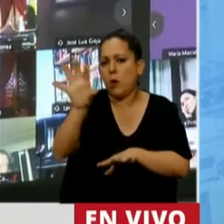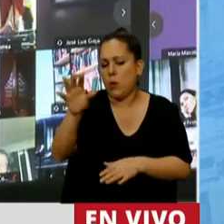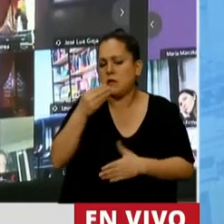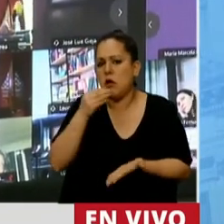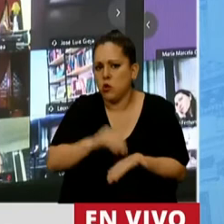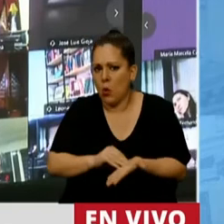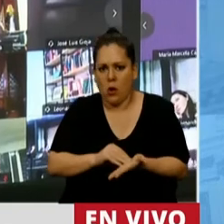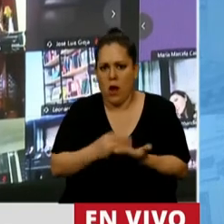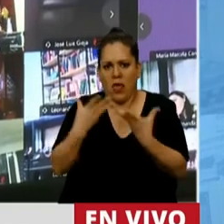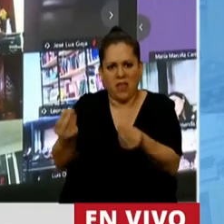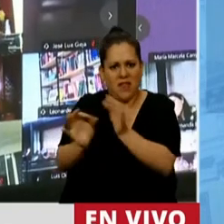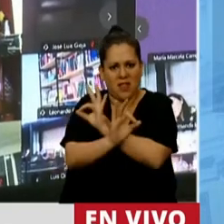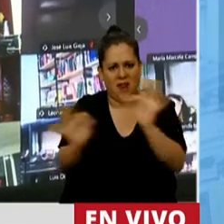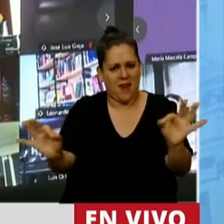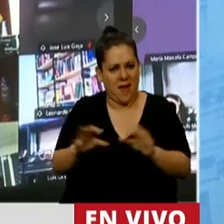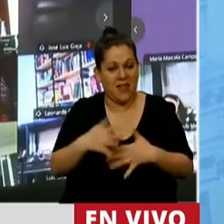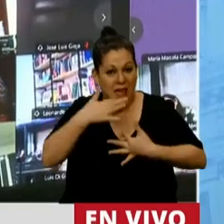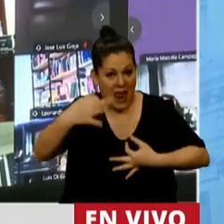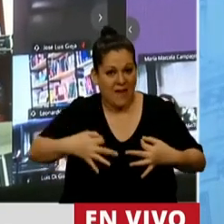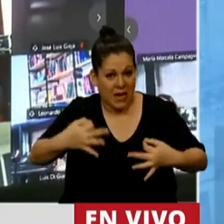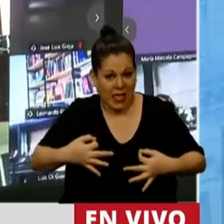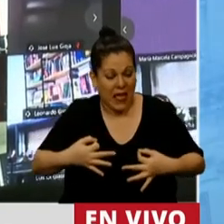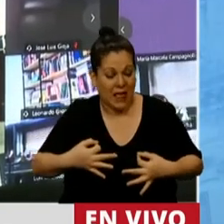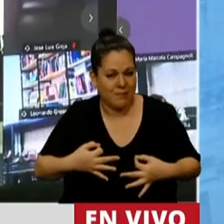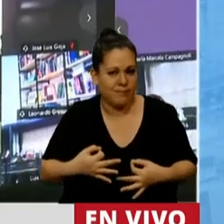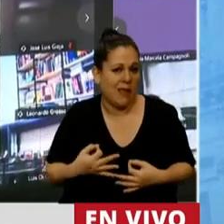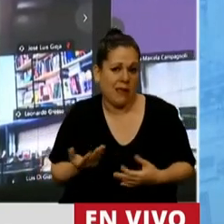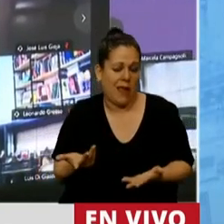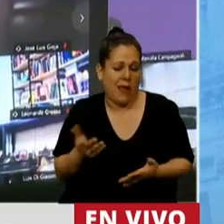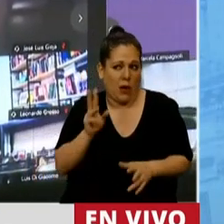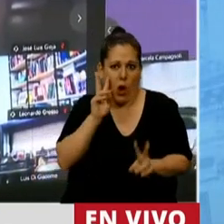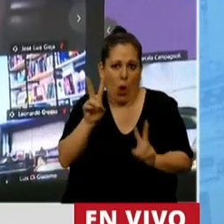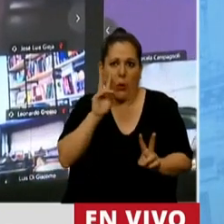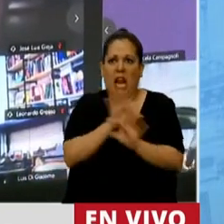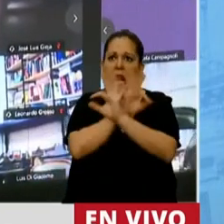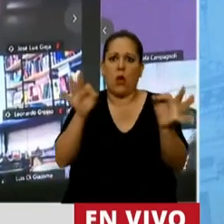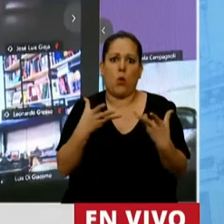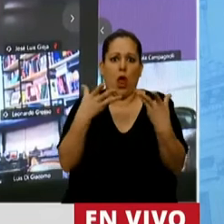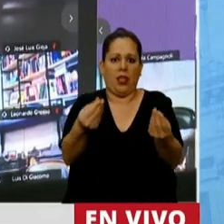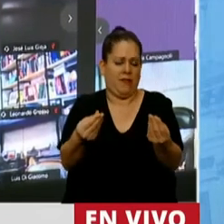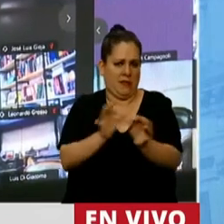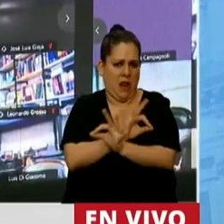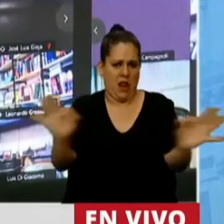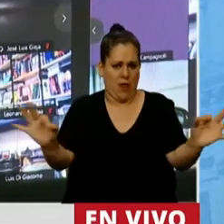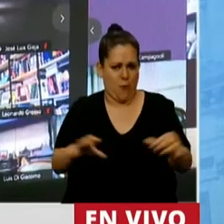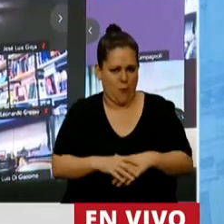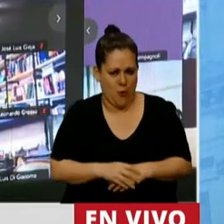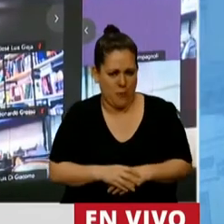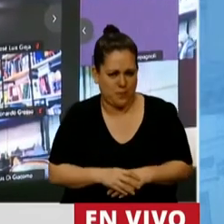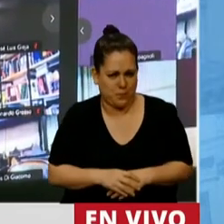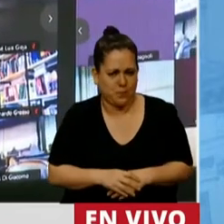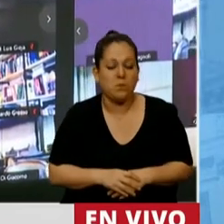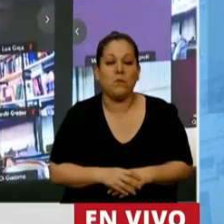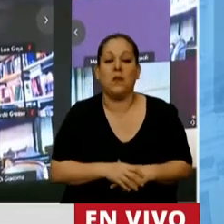provincias patagónicas. La verdad es que no lo escuché. Por otro lado, quiero valorizar